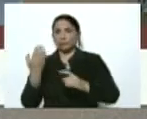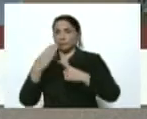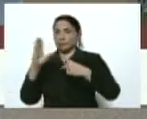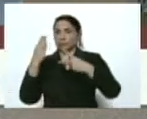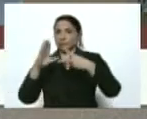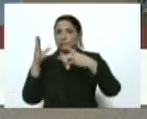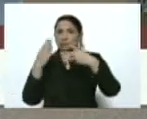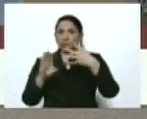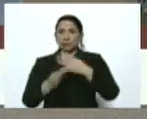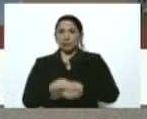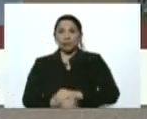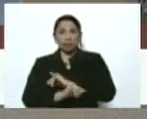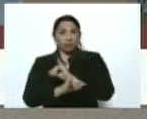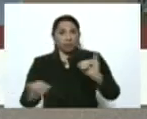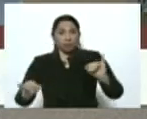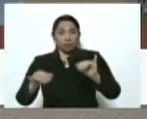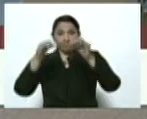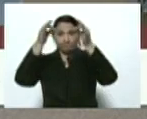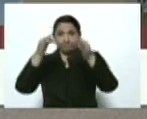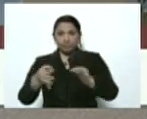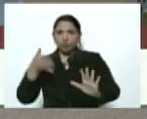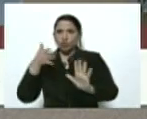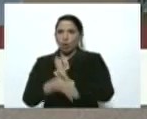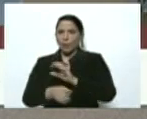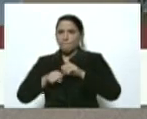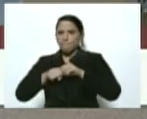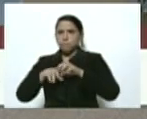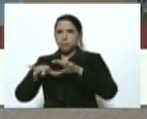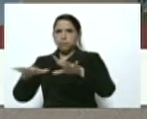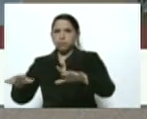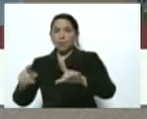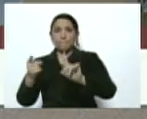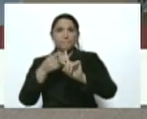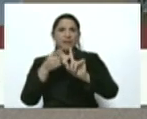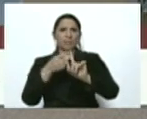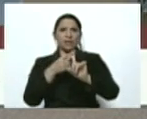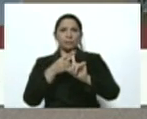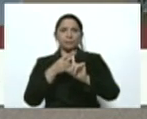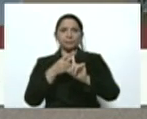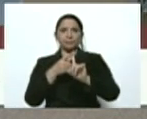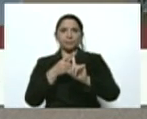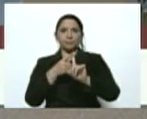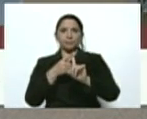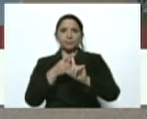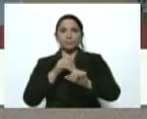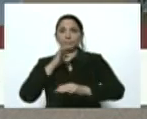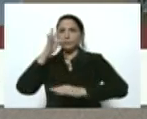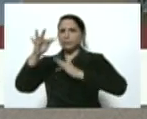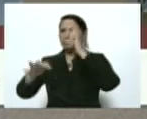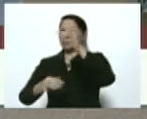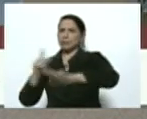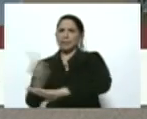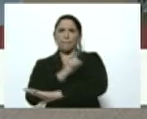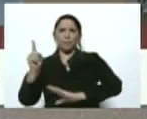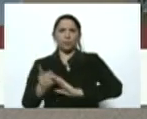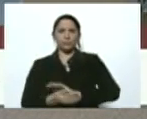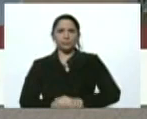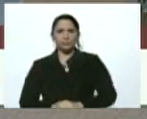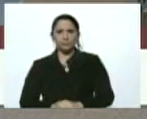ya definitorias sobre este virus el primero de ellos es que se transmite muy rápido